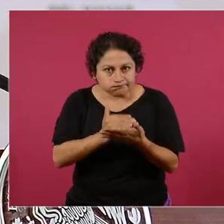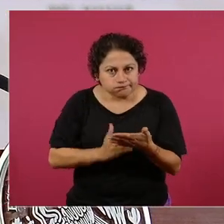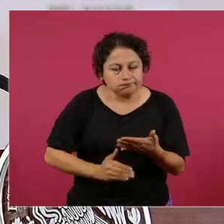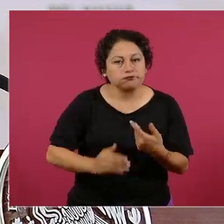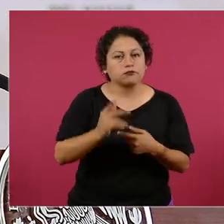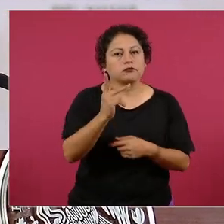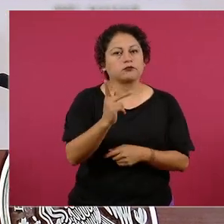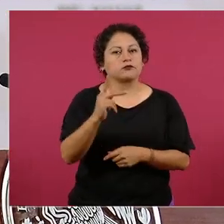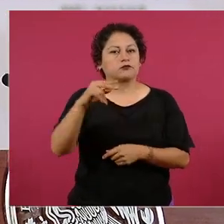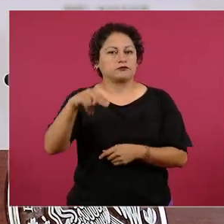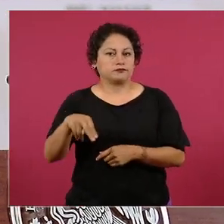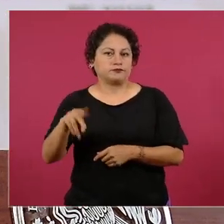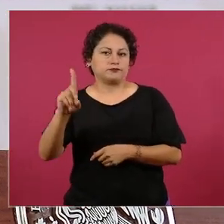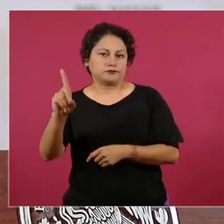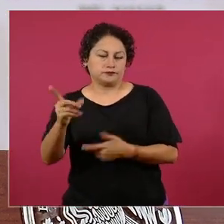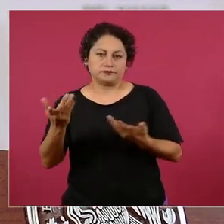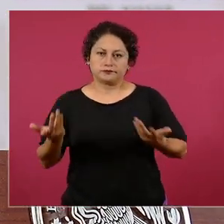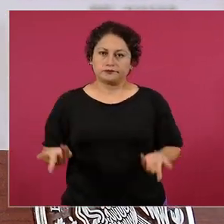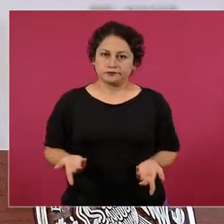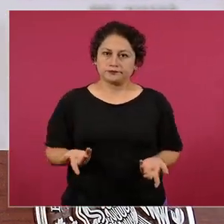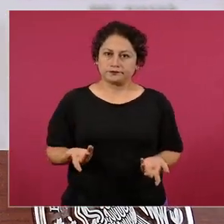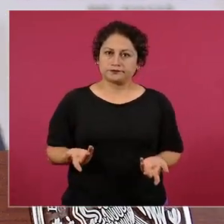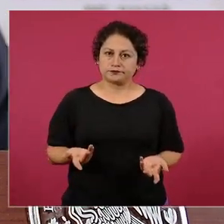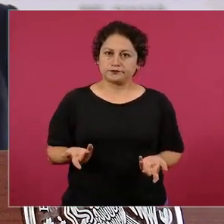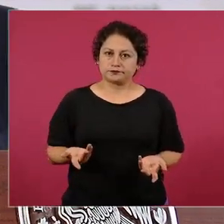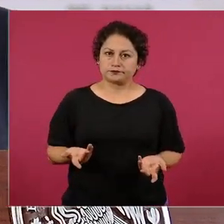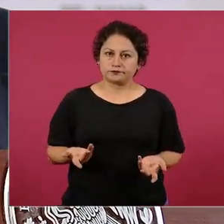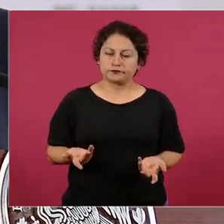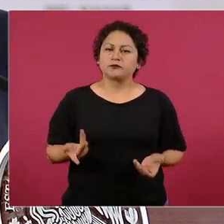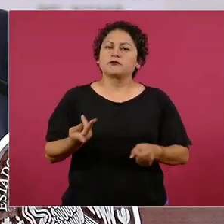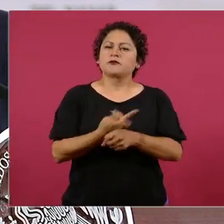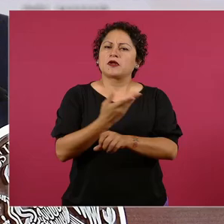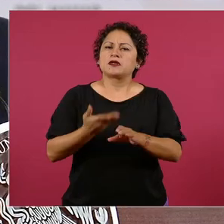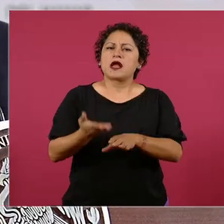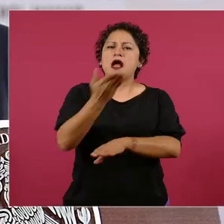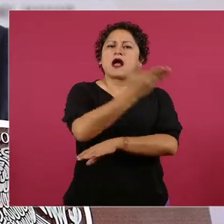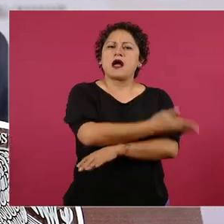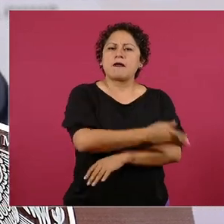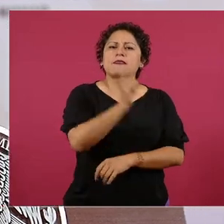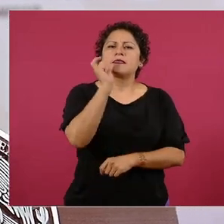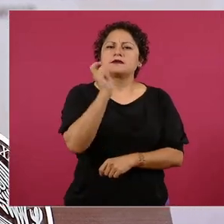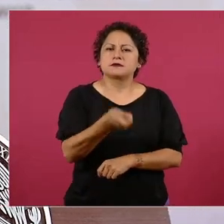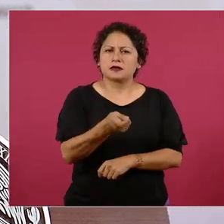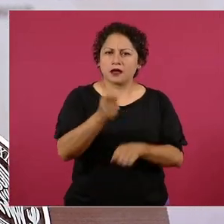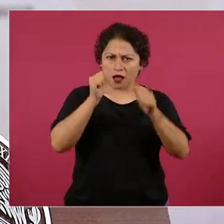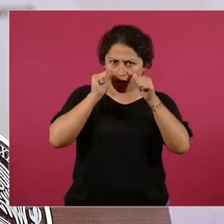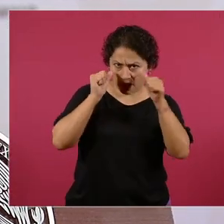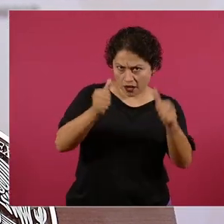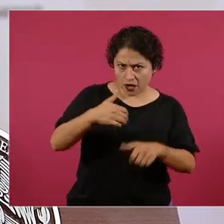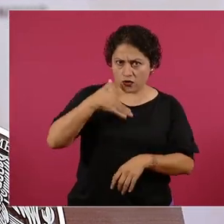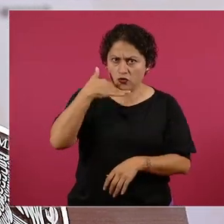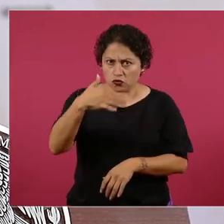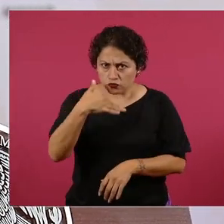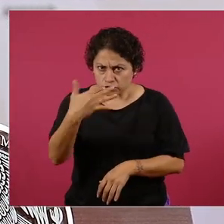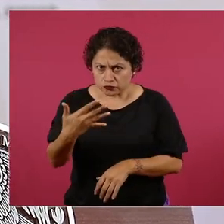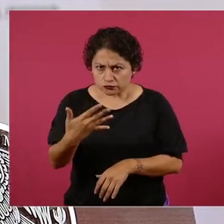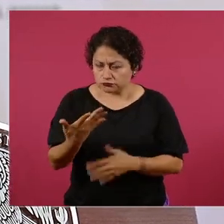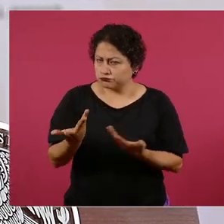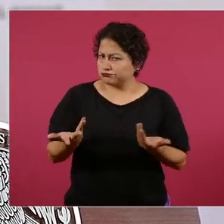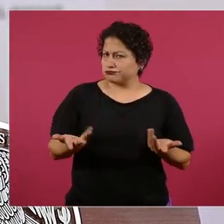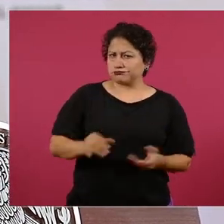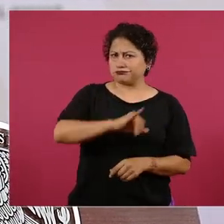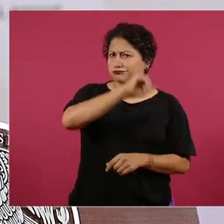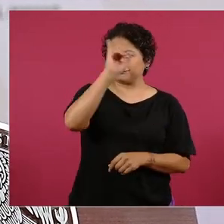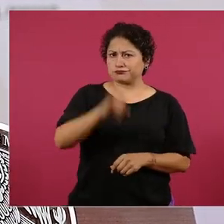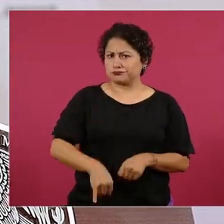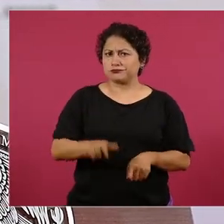contrario, fomentaban la corrupción, ellos son cómplices del saqueo que